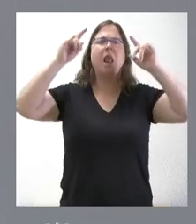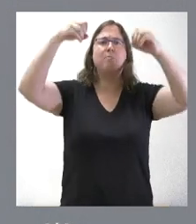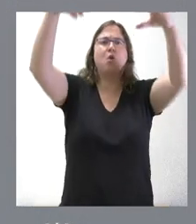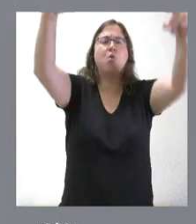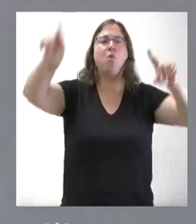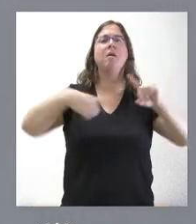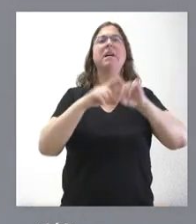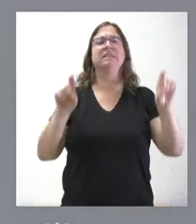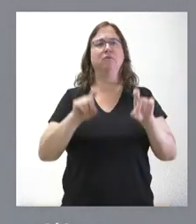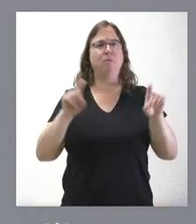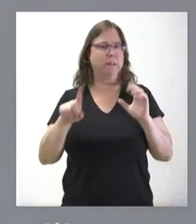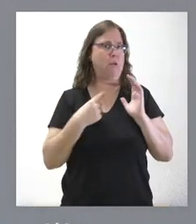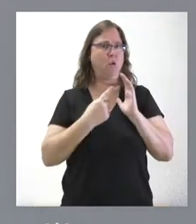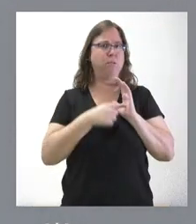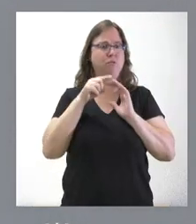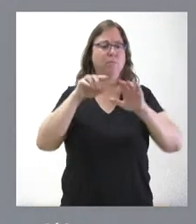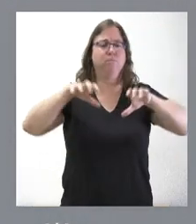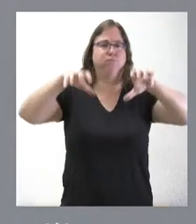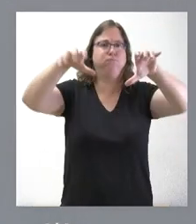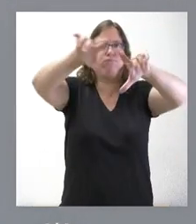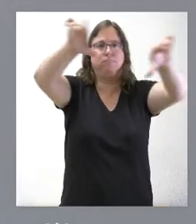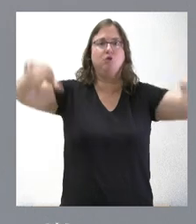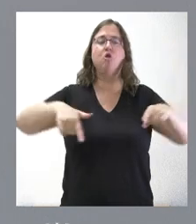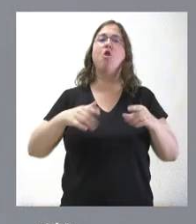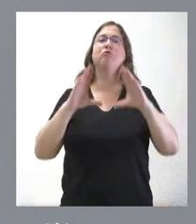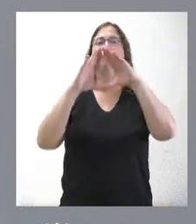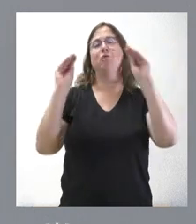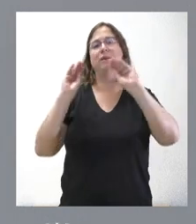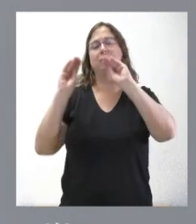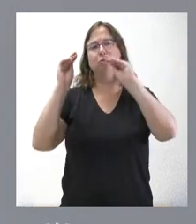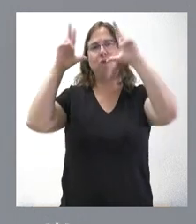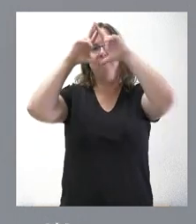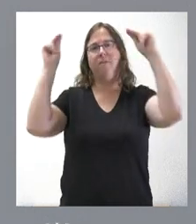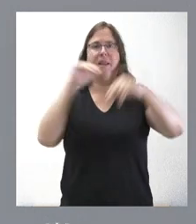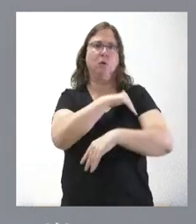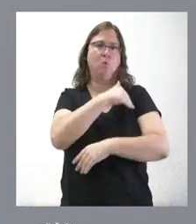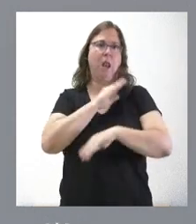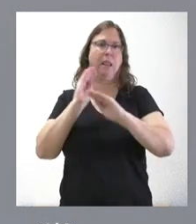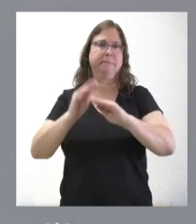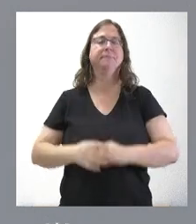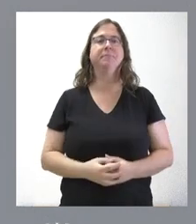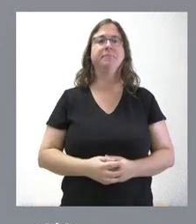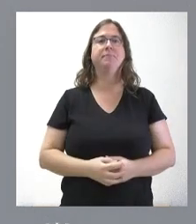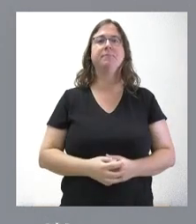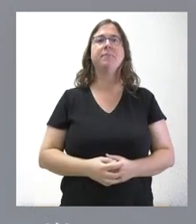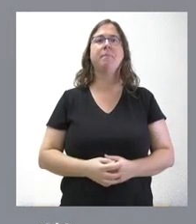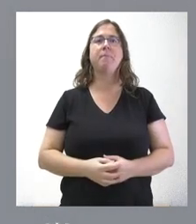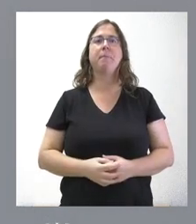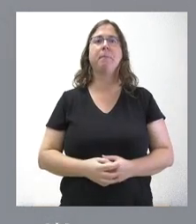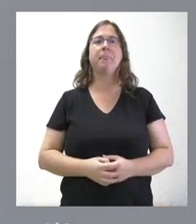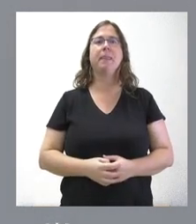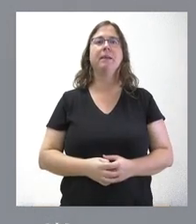informática en toda esta instalación educativa del ámbito de la titulación universitaria.